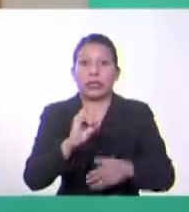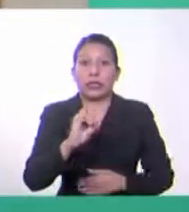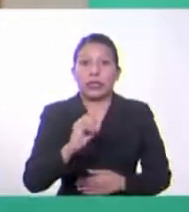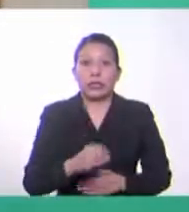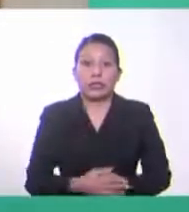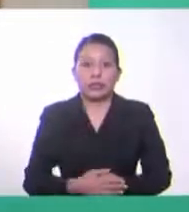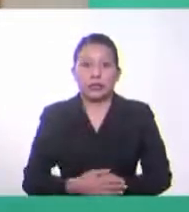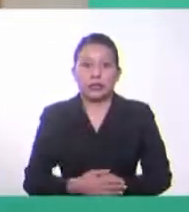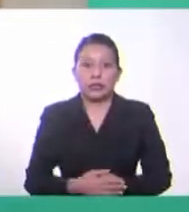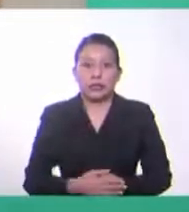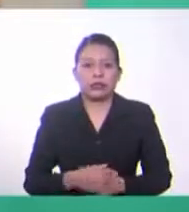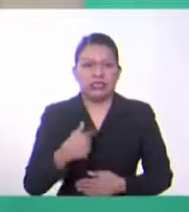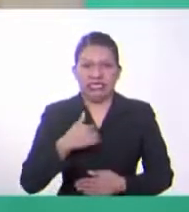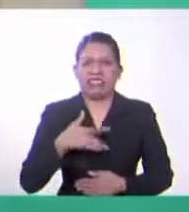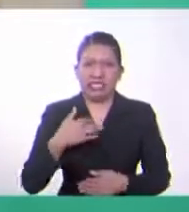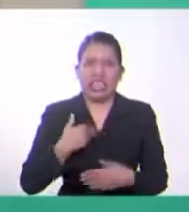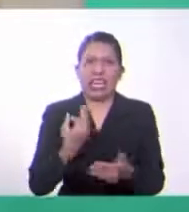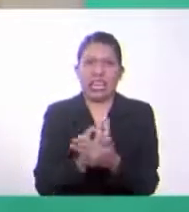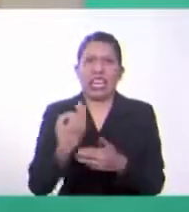Yo lo siento caro.